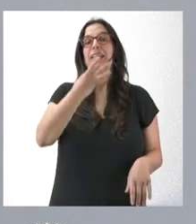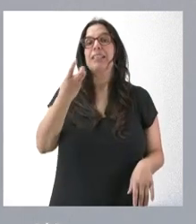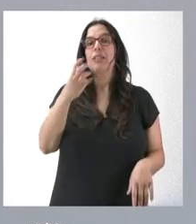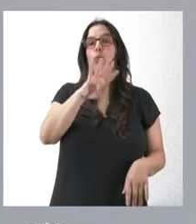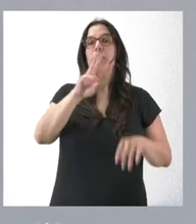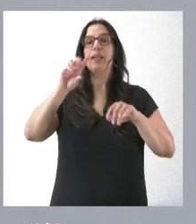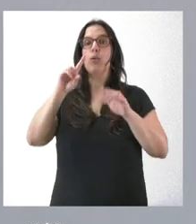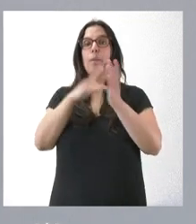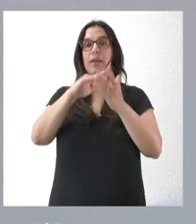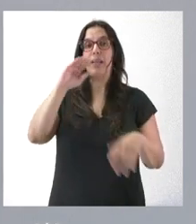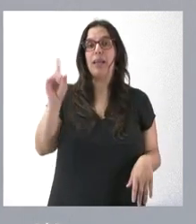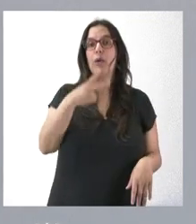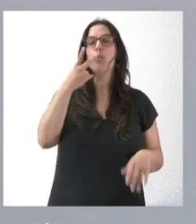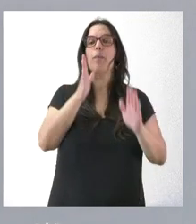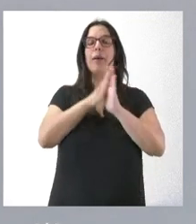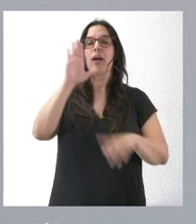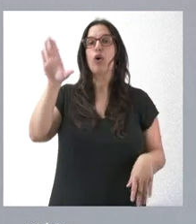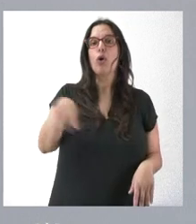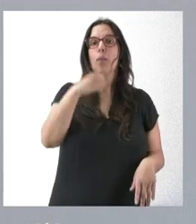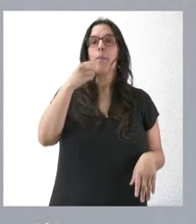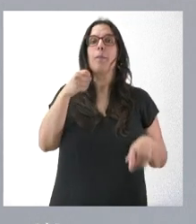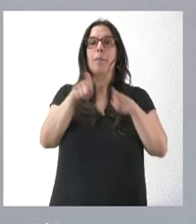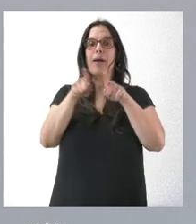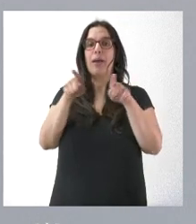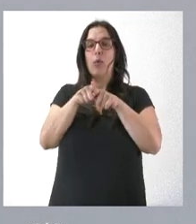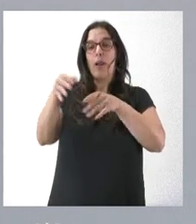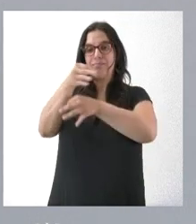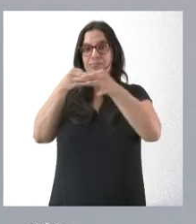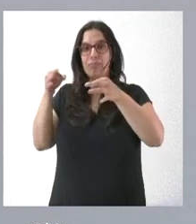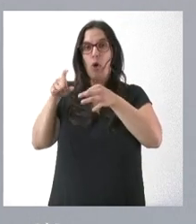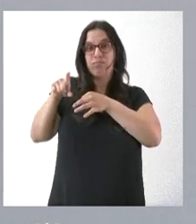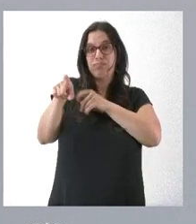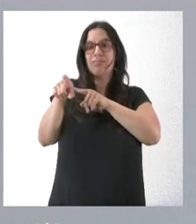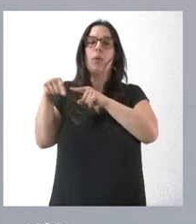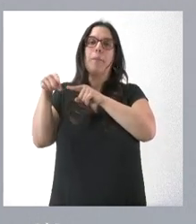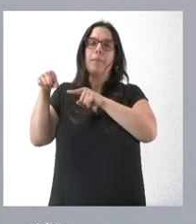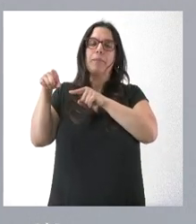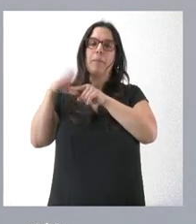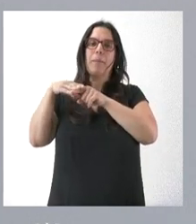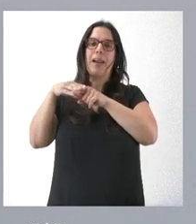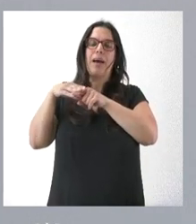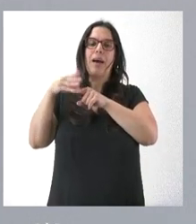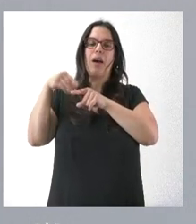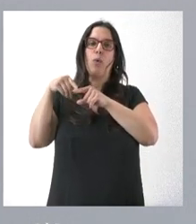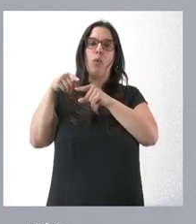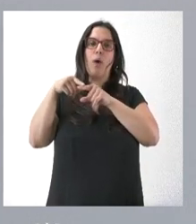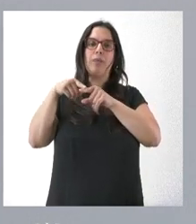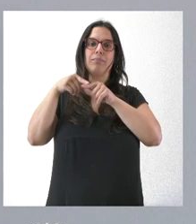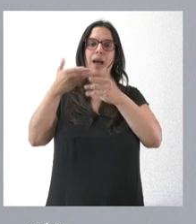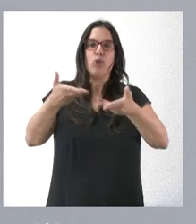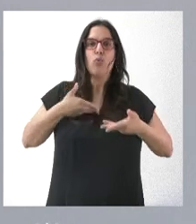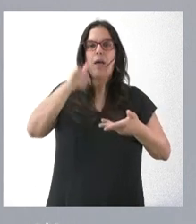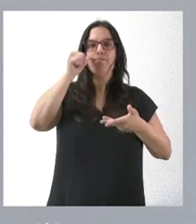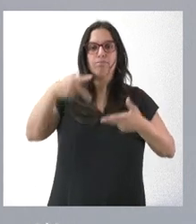341.000 euros para adquirir gametos destinados a la reproducción asistida en el Hospital Clínico Universitario de Valladolid. Se trata de la realización de